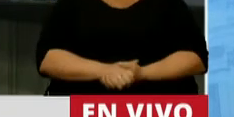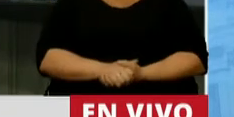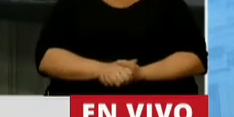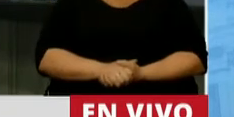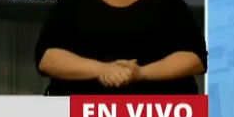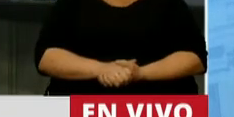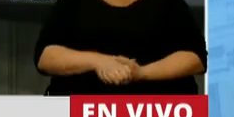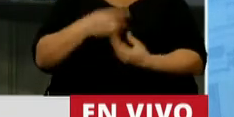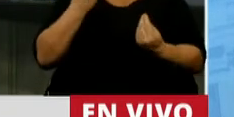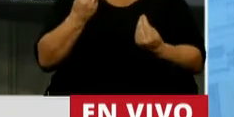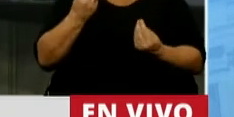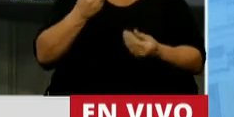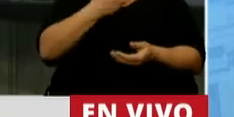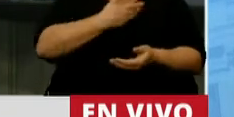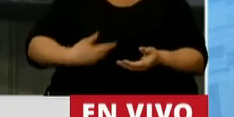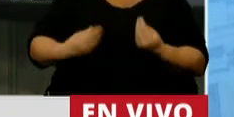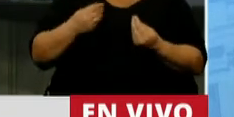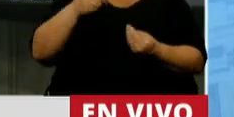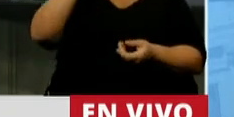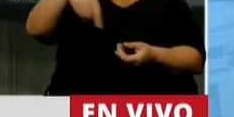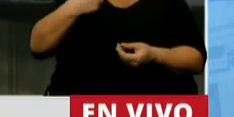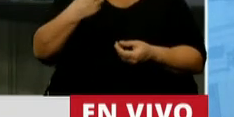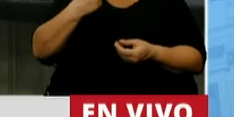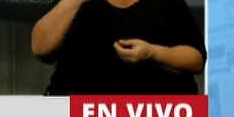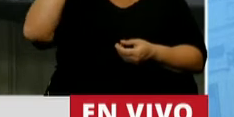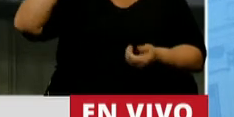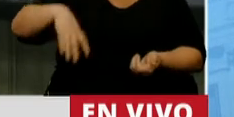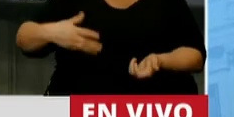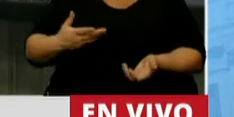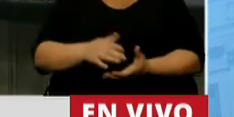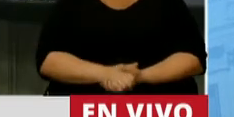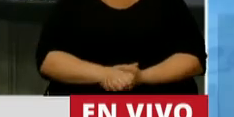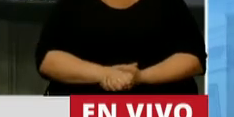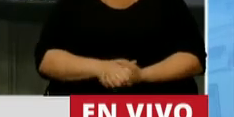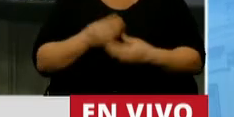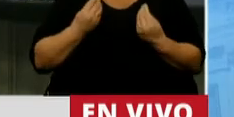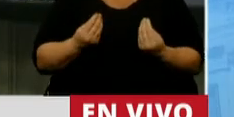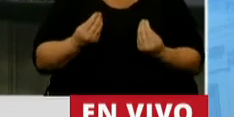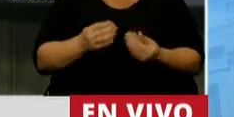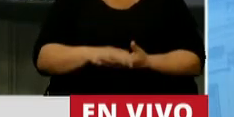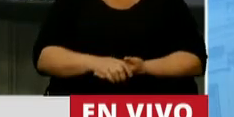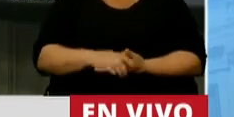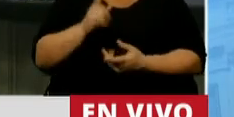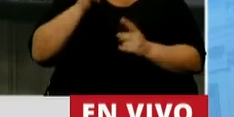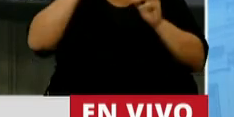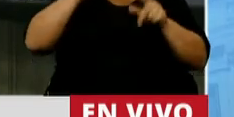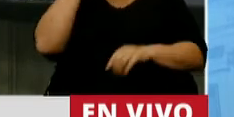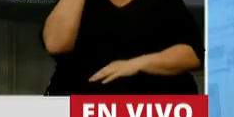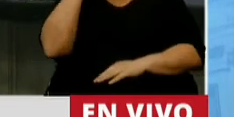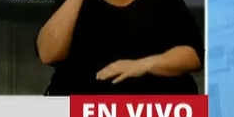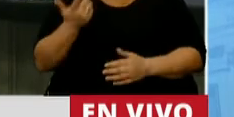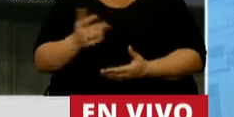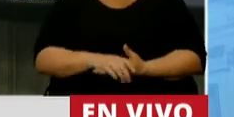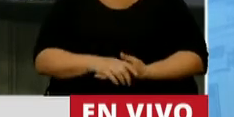¿Y esto qué hace, señor Presidente? Esto lo único que hace es generar desconfianza. ¿Por qué? Porque no tenemos plan económico,